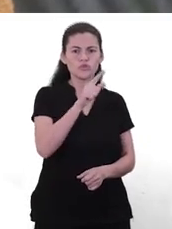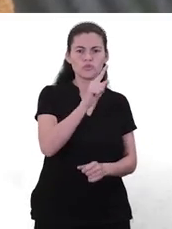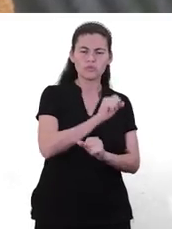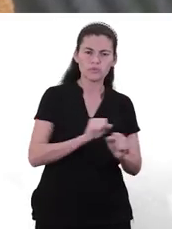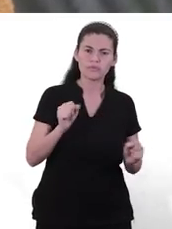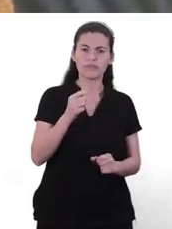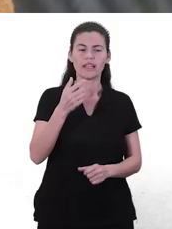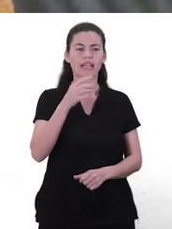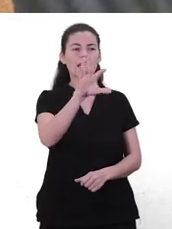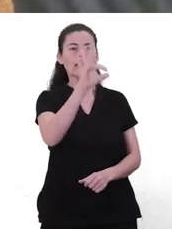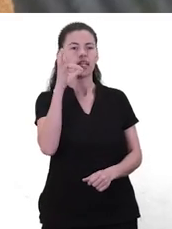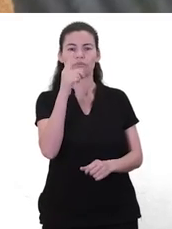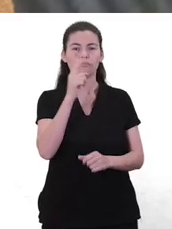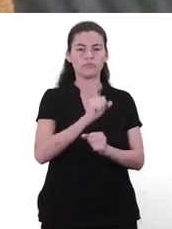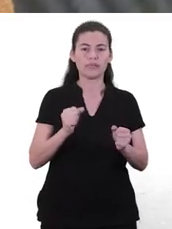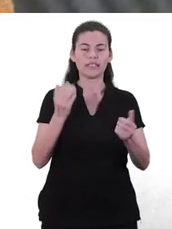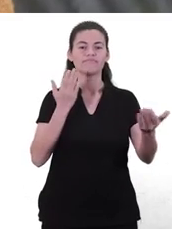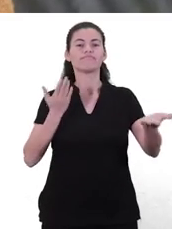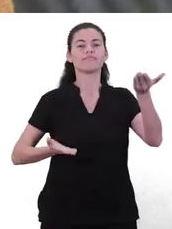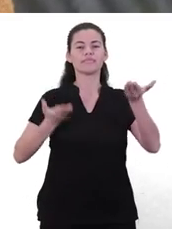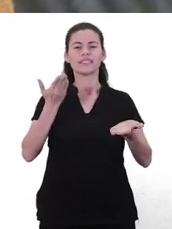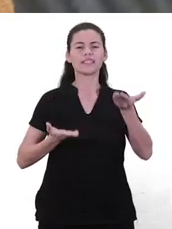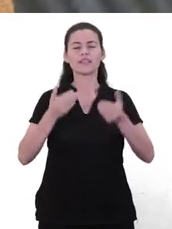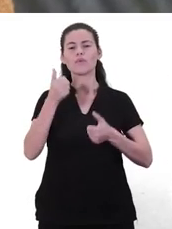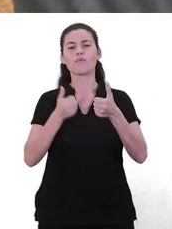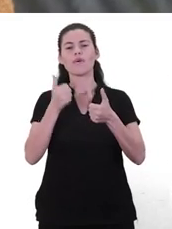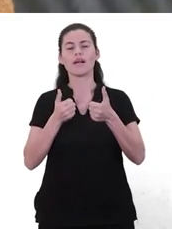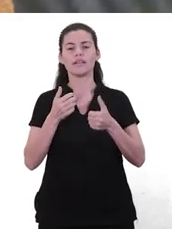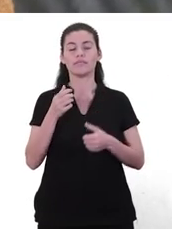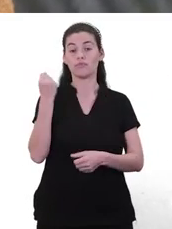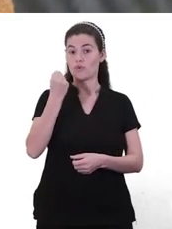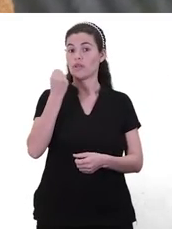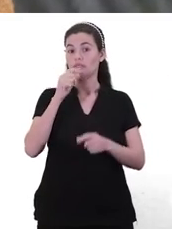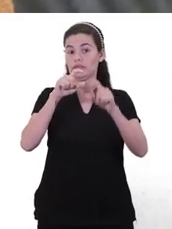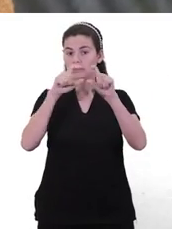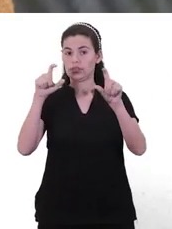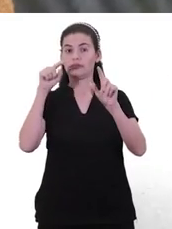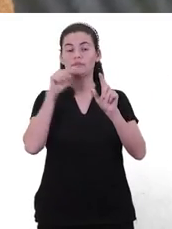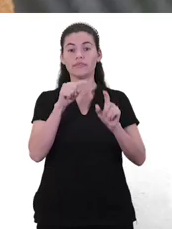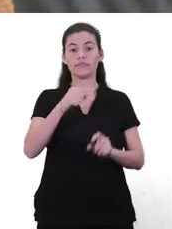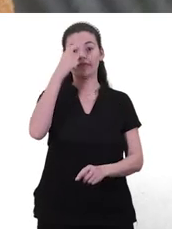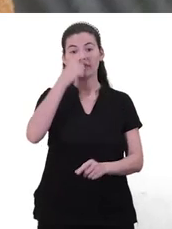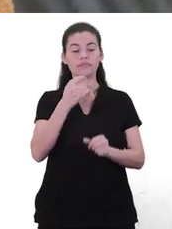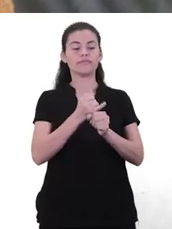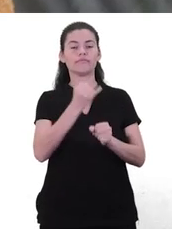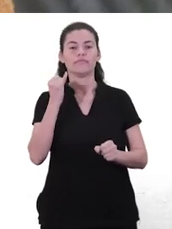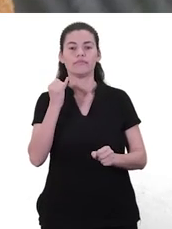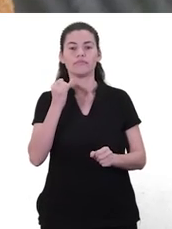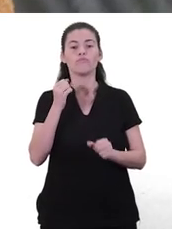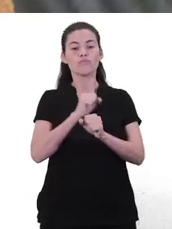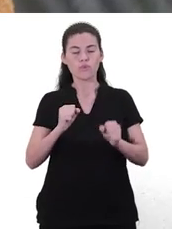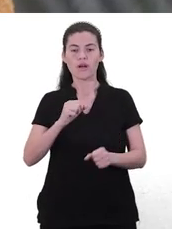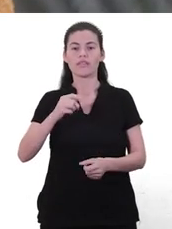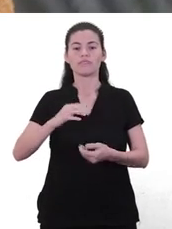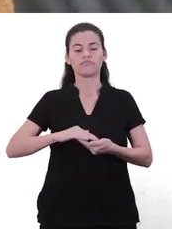decisión, verdad? Como que vamos a los dos extremos. Entonces, hablar de autonomía es sumamente importante porque significa hablar de la capacidad que